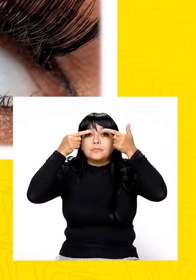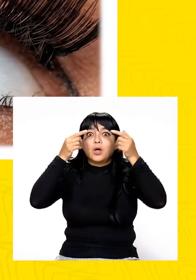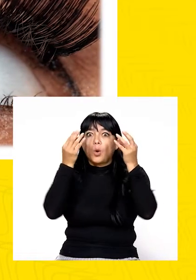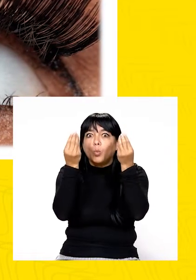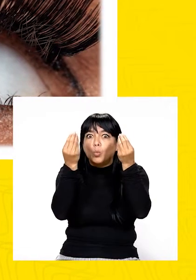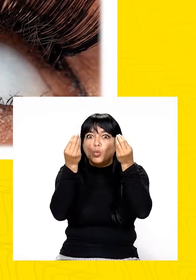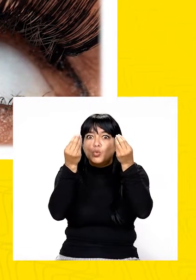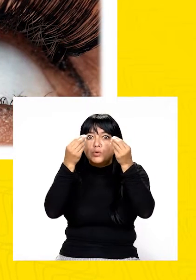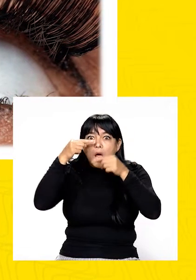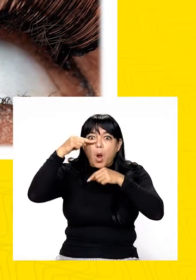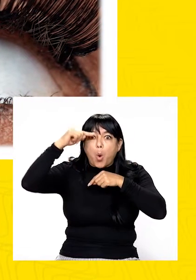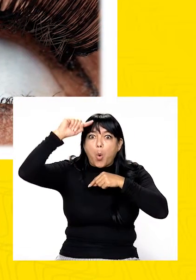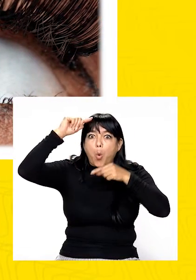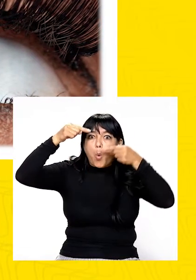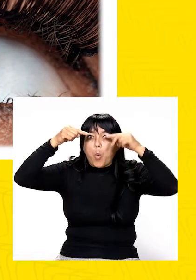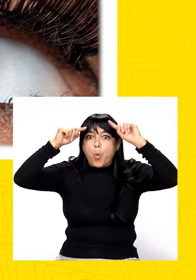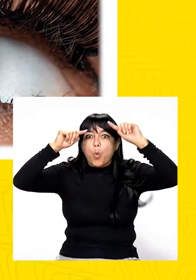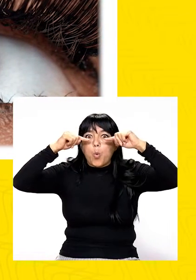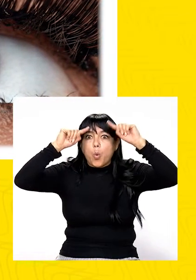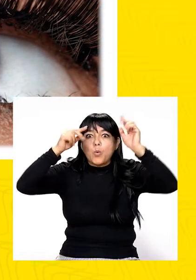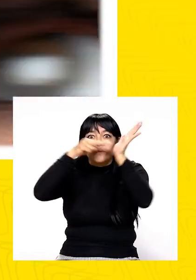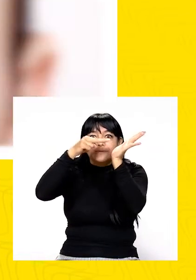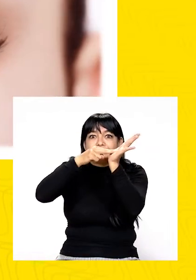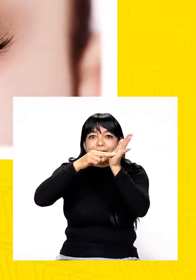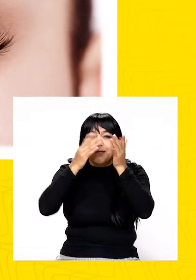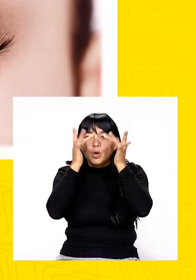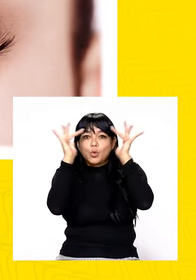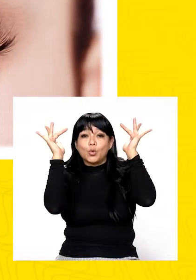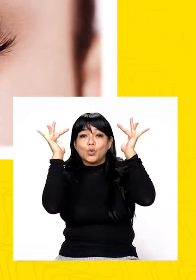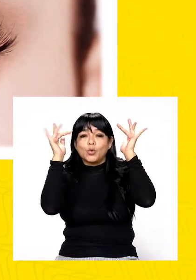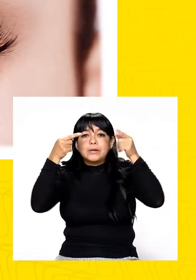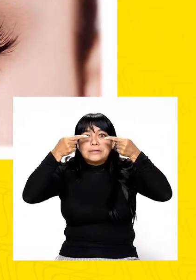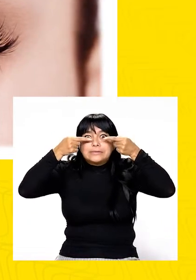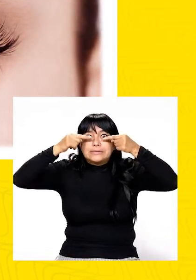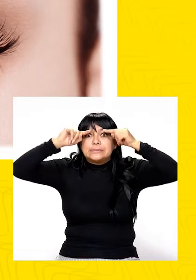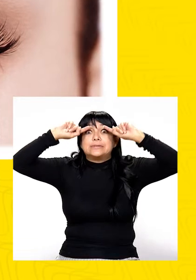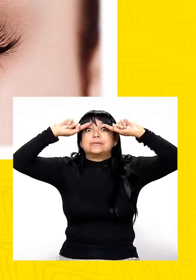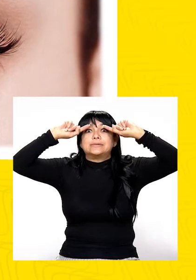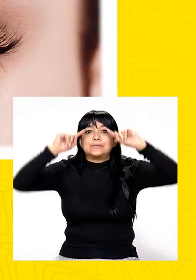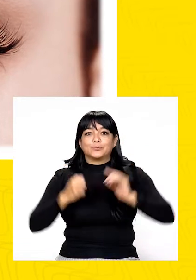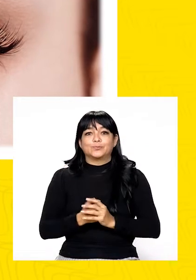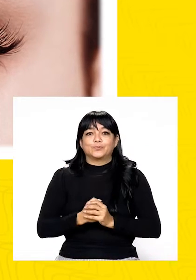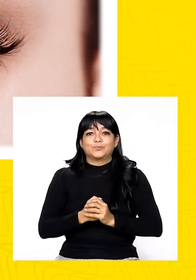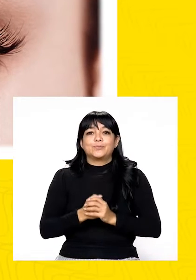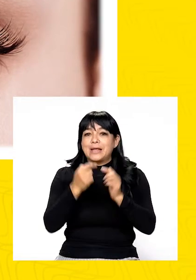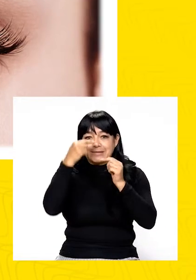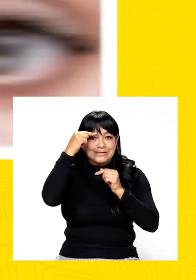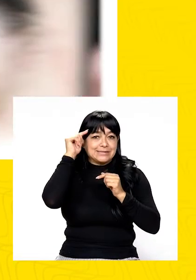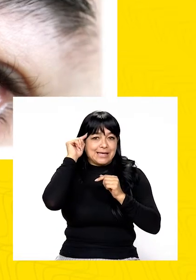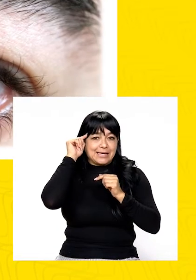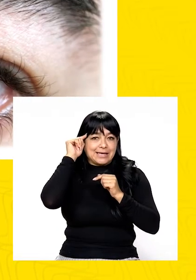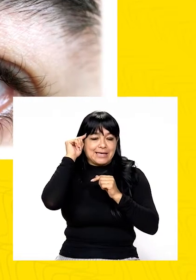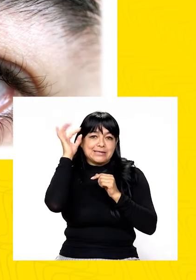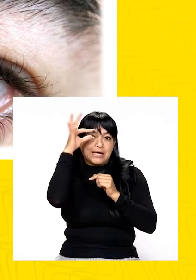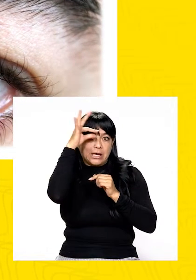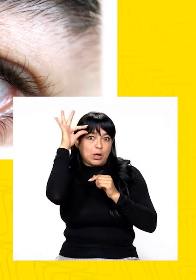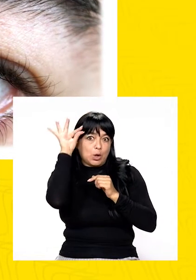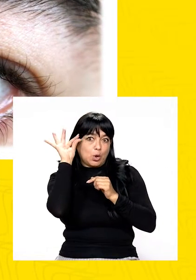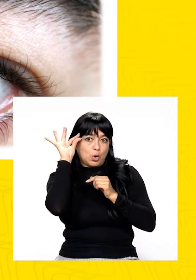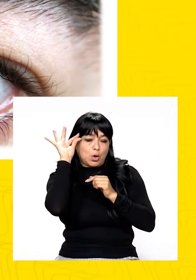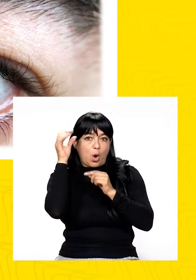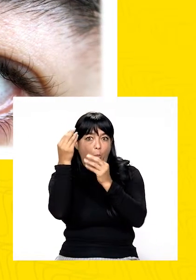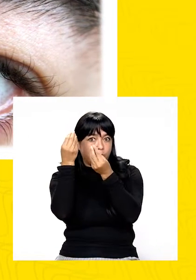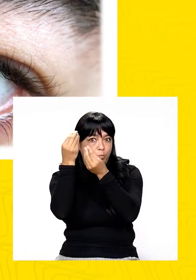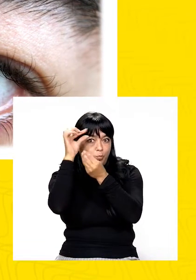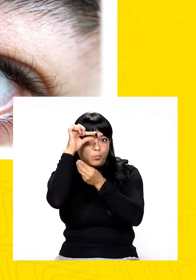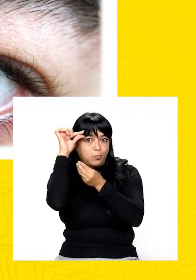Ojos Pestañas, espesas, largas, negras, claras, rizadas. Ojos Cejas,